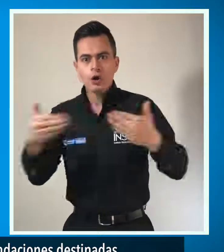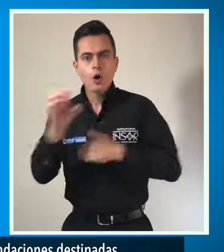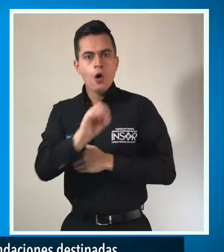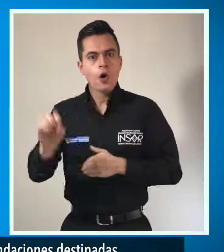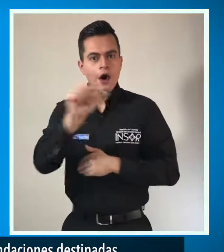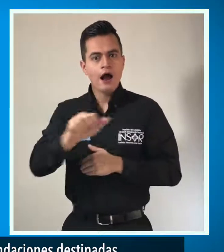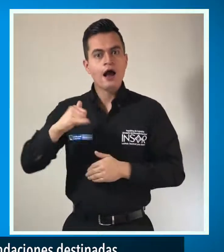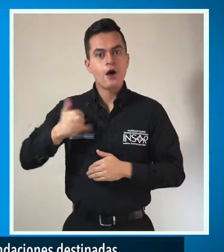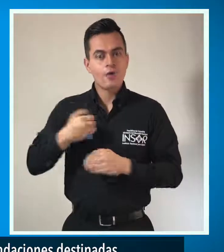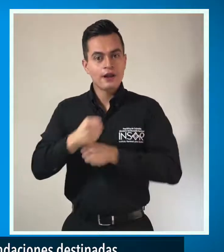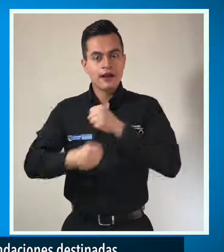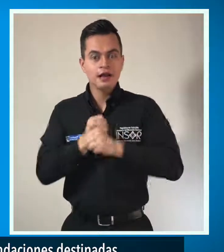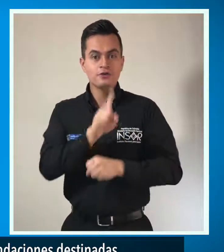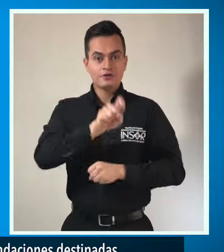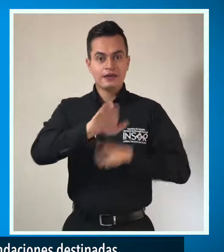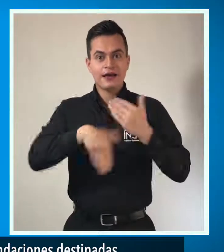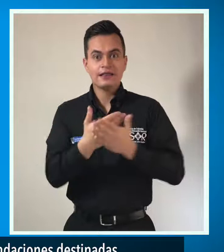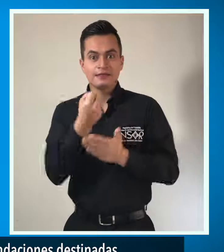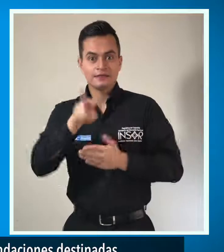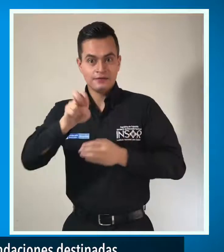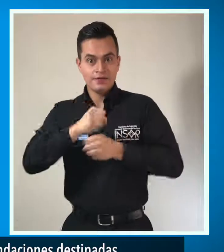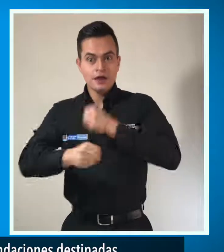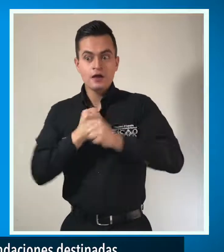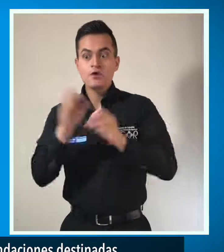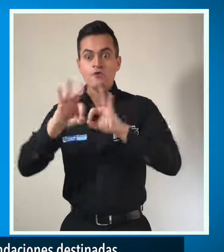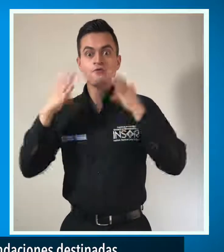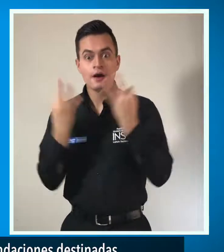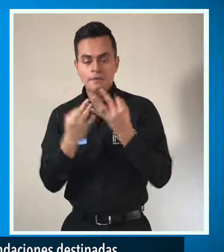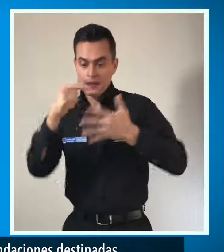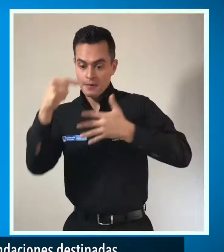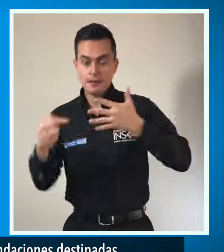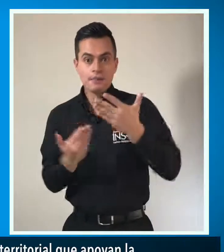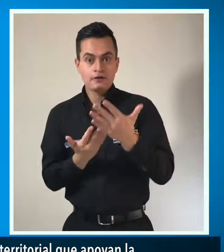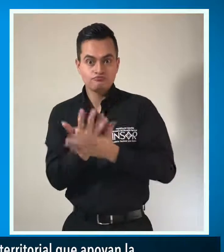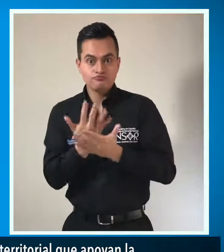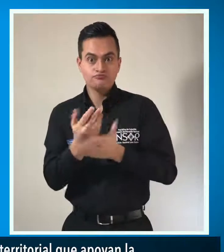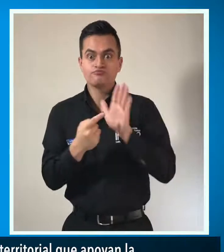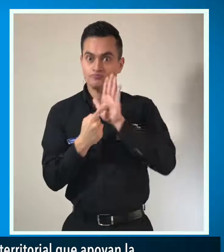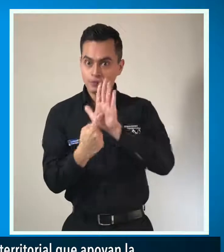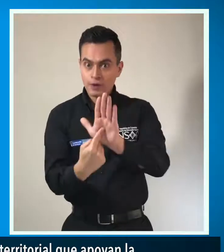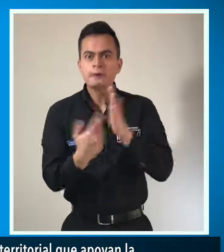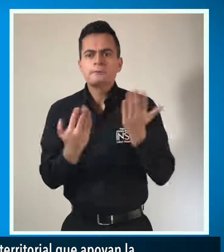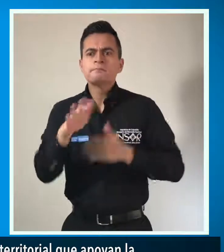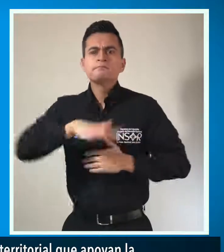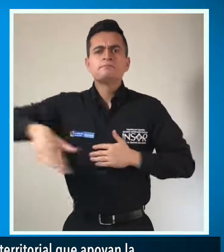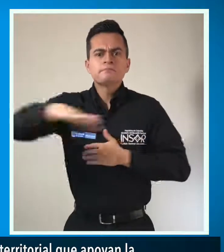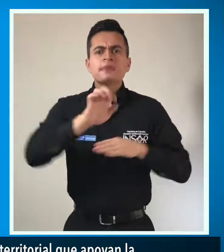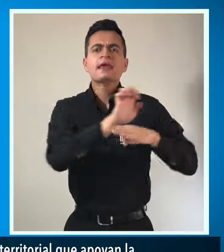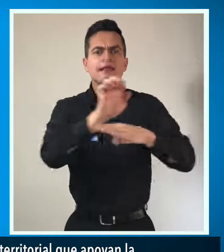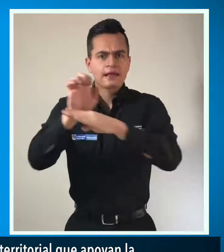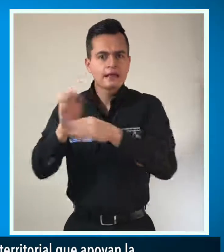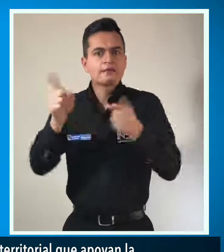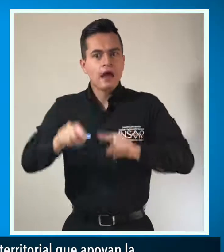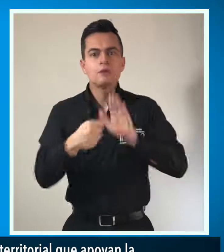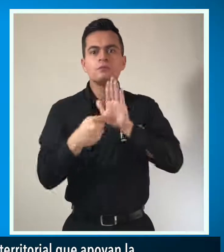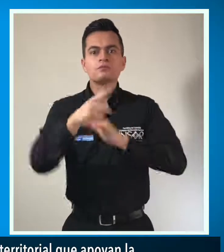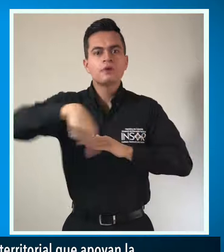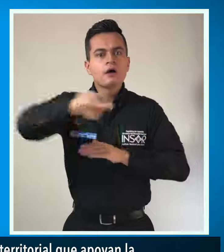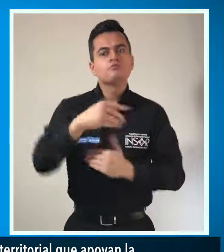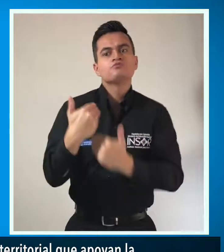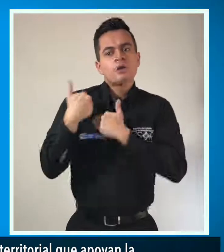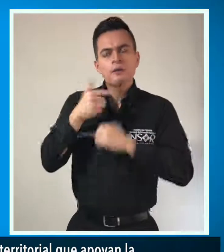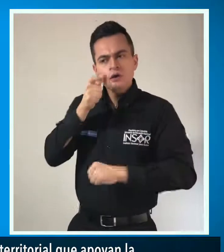niñas, adolescentes entre 6 y 17 años y sus familias, así como a los sectores y actores de nivel territorial que apoyan la